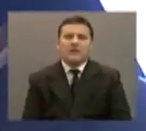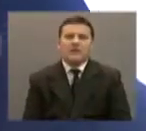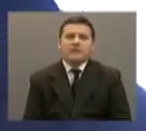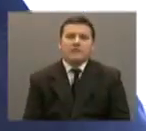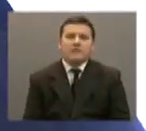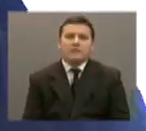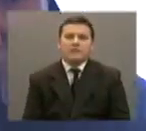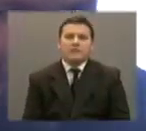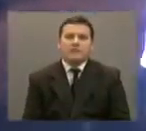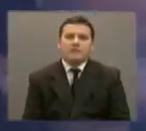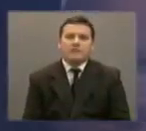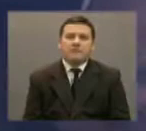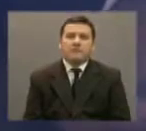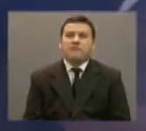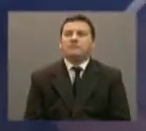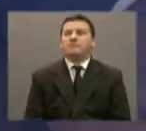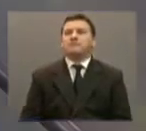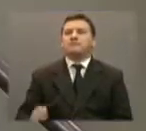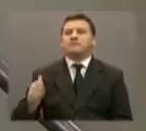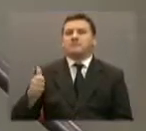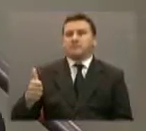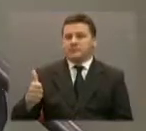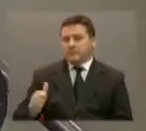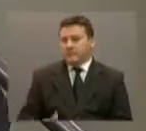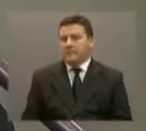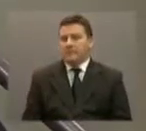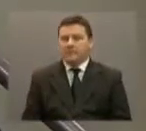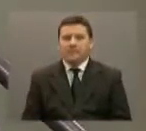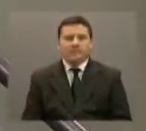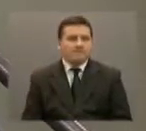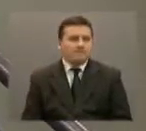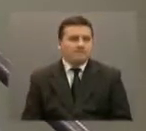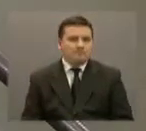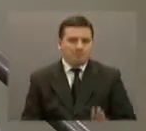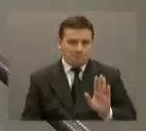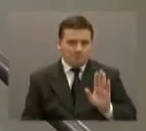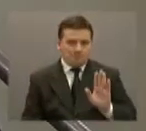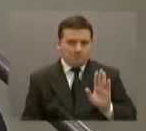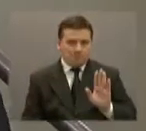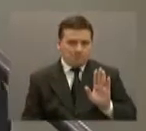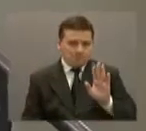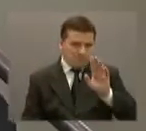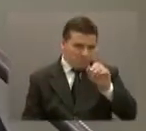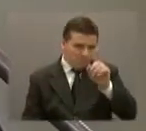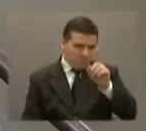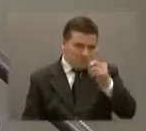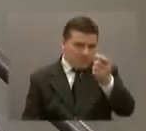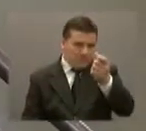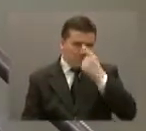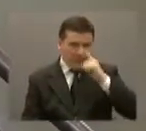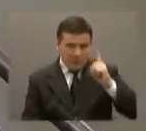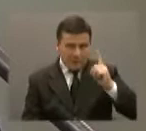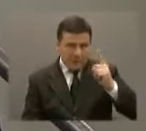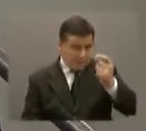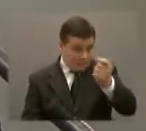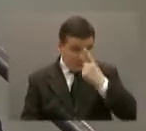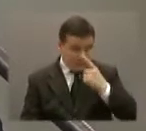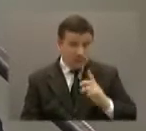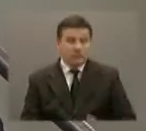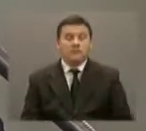Muchas gracias. Muy bien. Si quiere le ahorramos la pregunta al ministro. Yo intento contestarla